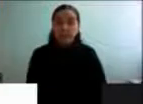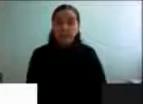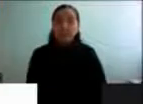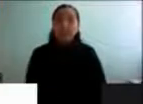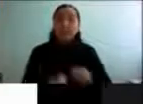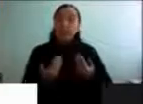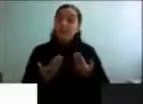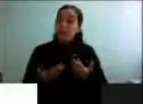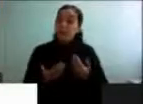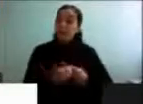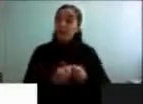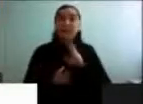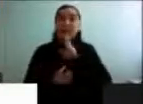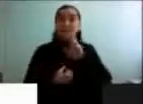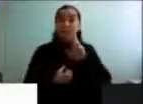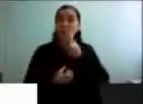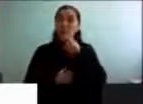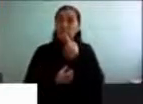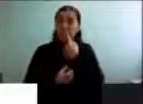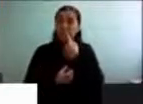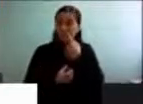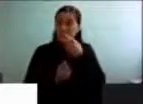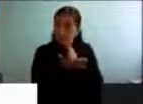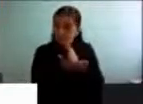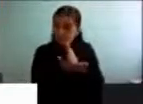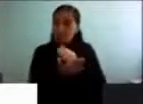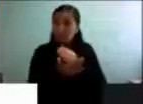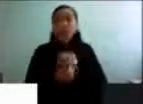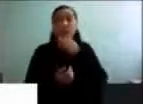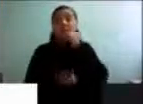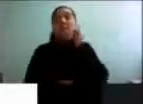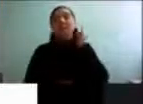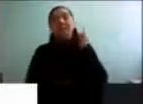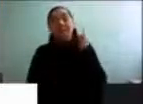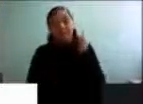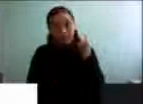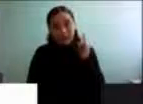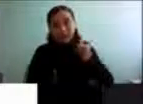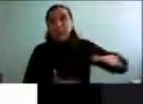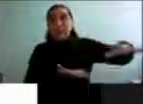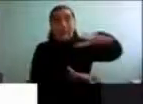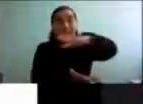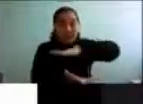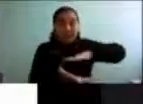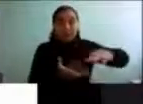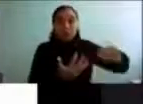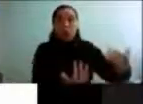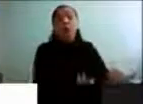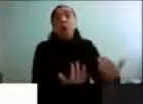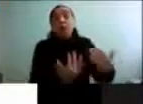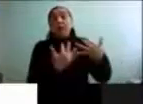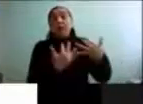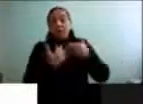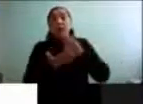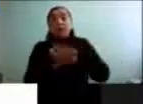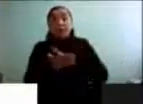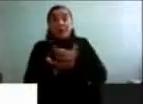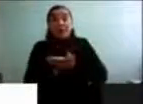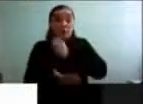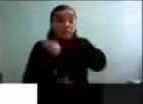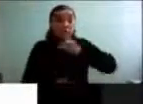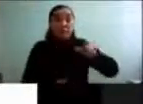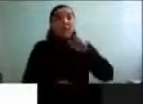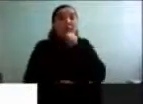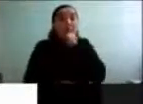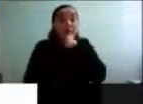Entonces, respondiendo a la pregunta inicial, puedo decir que sí, que los entornos influyen en la salud de las personas mayores. Y es